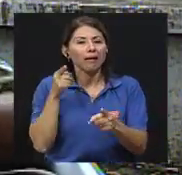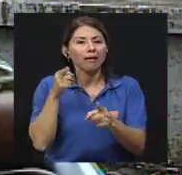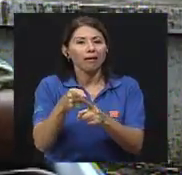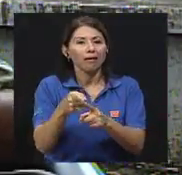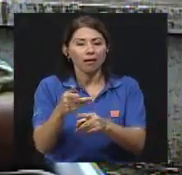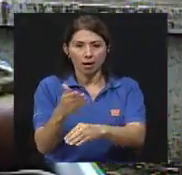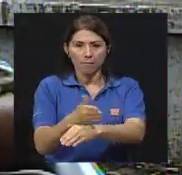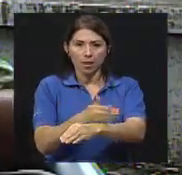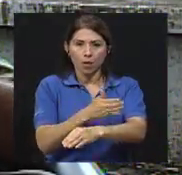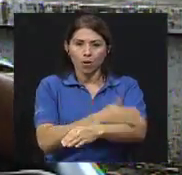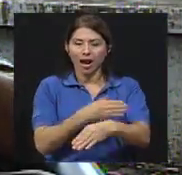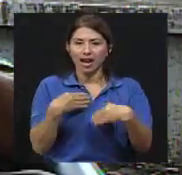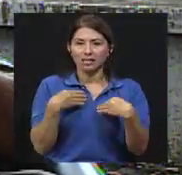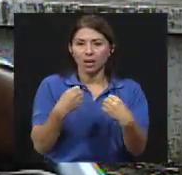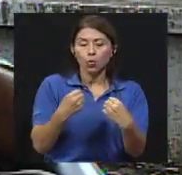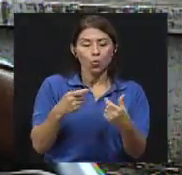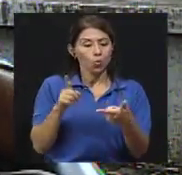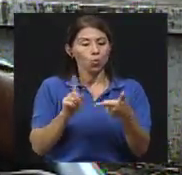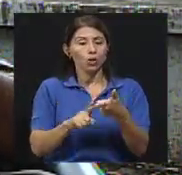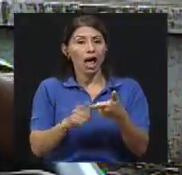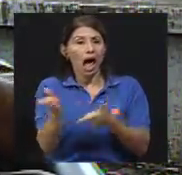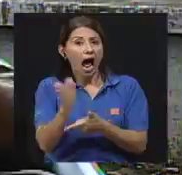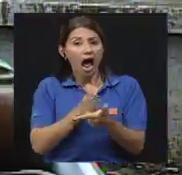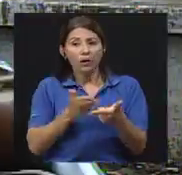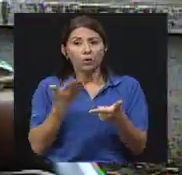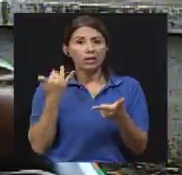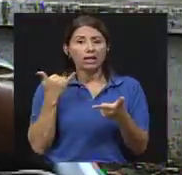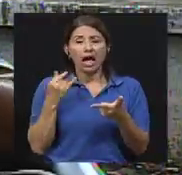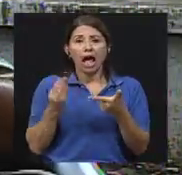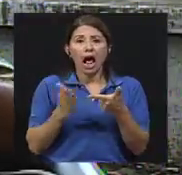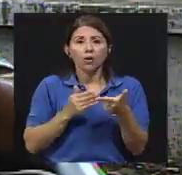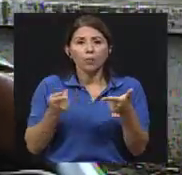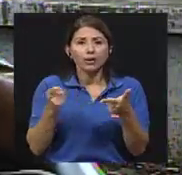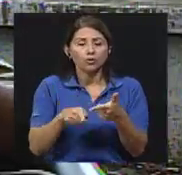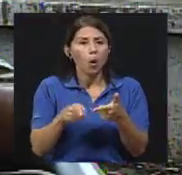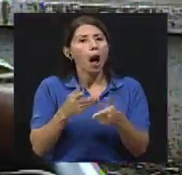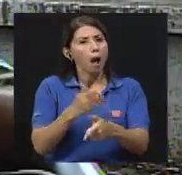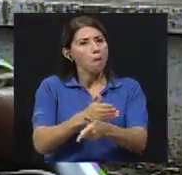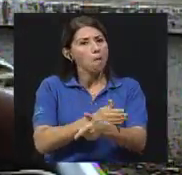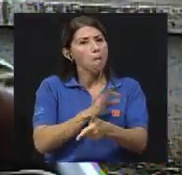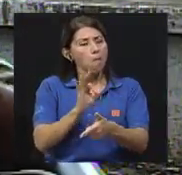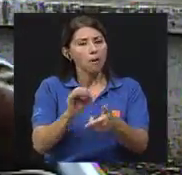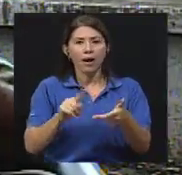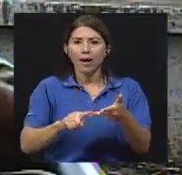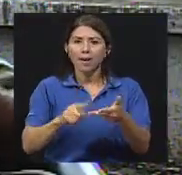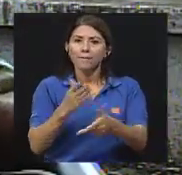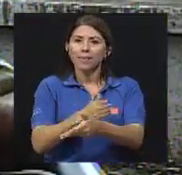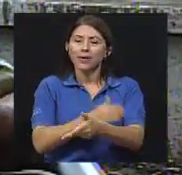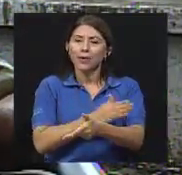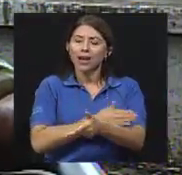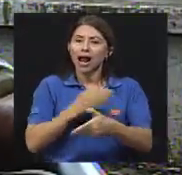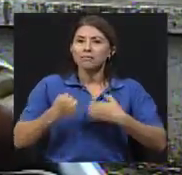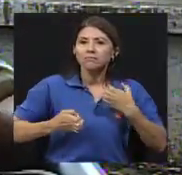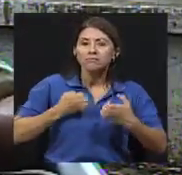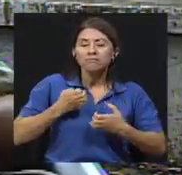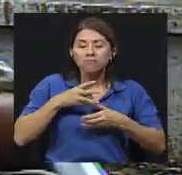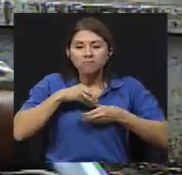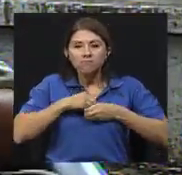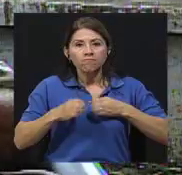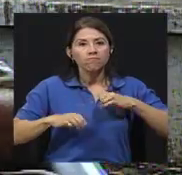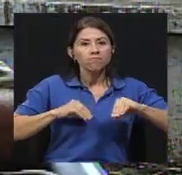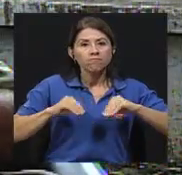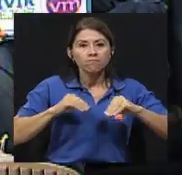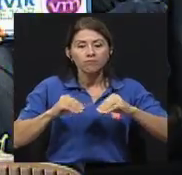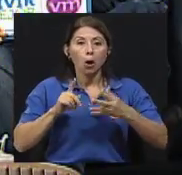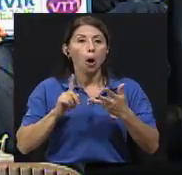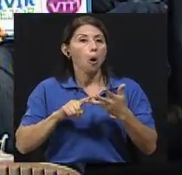alguna función perdida, para mejorar estados de ánimo o para cualquier otro, digamos, beneficio a la salud.